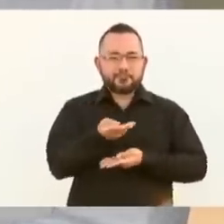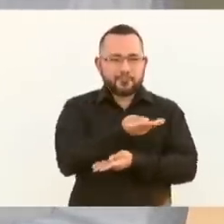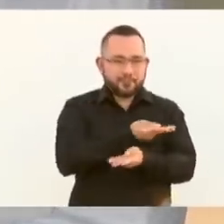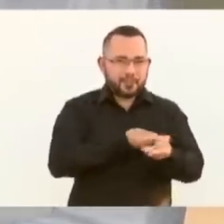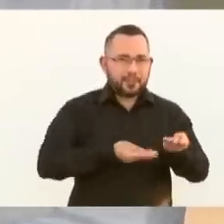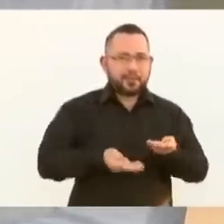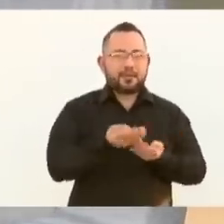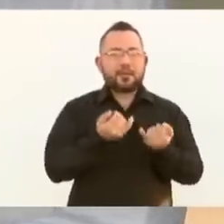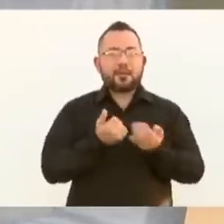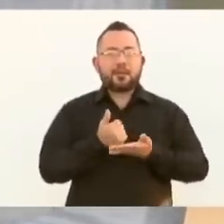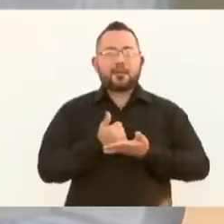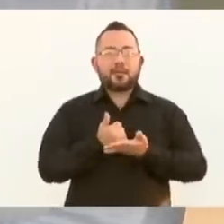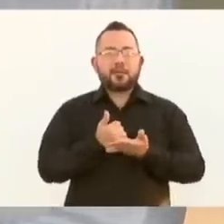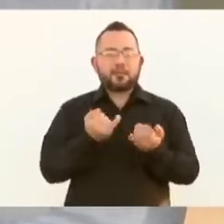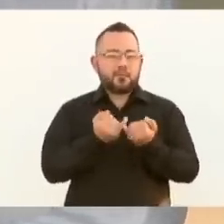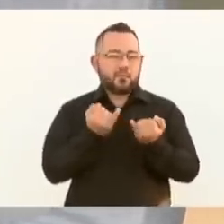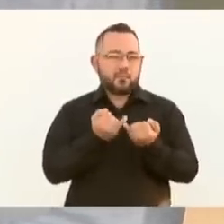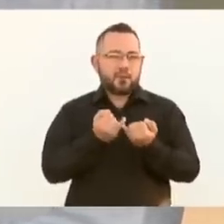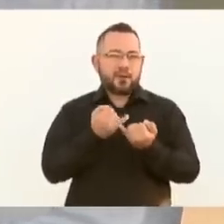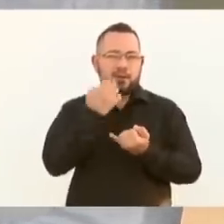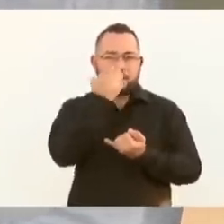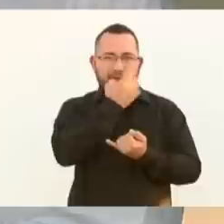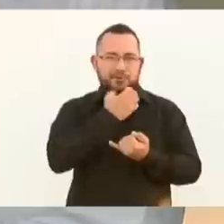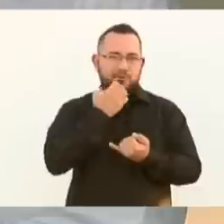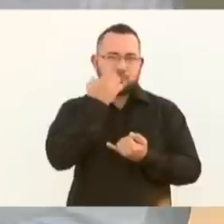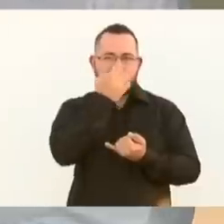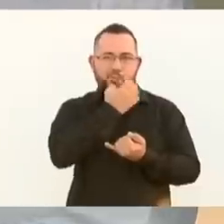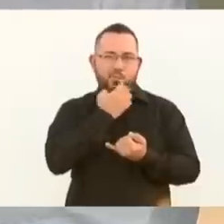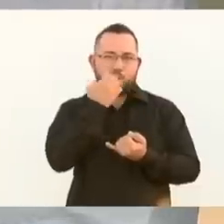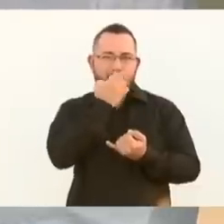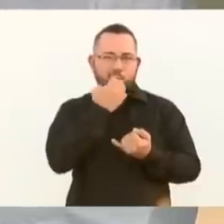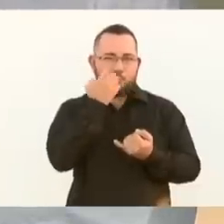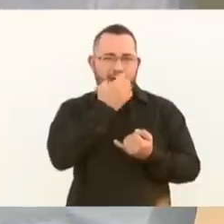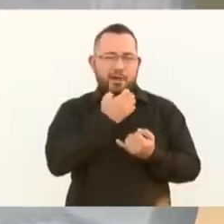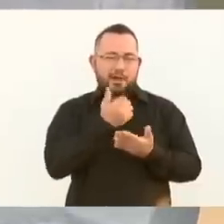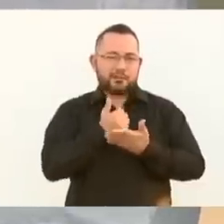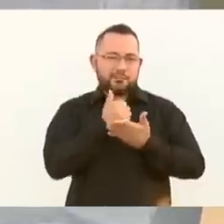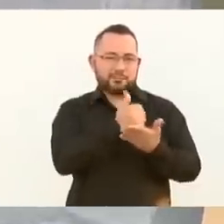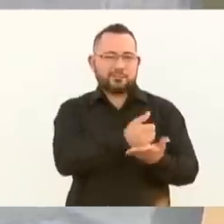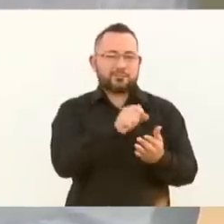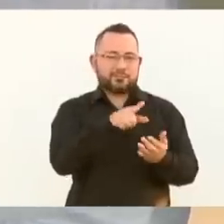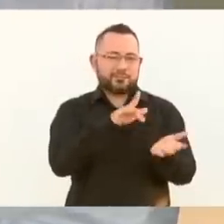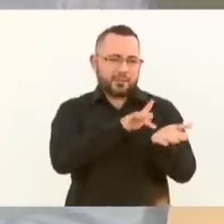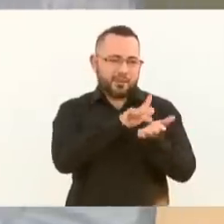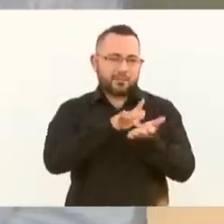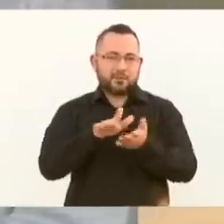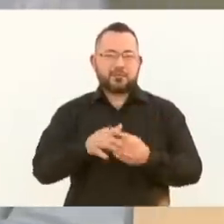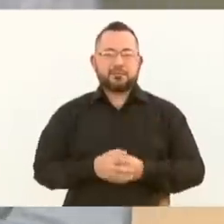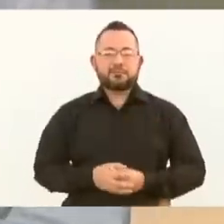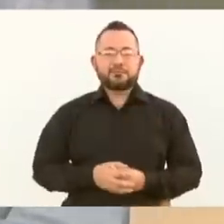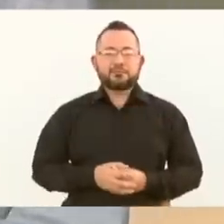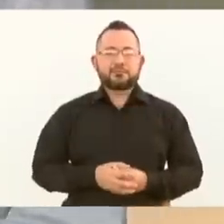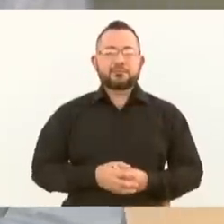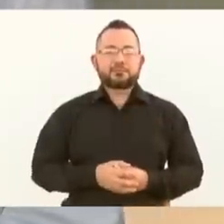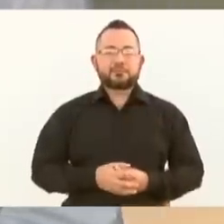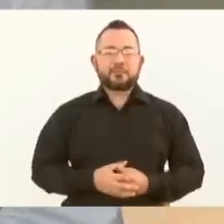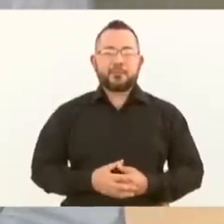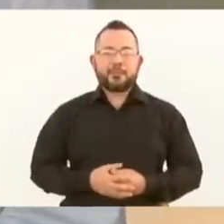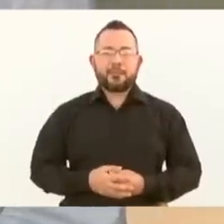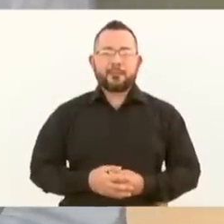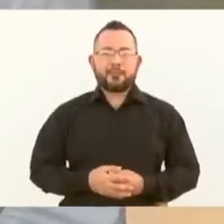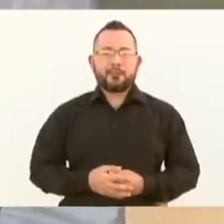planteles educativos. Porque una característica del nuevo gobierno que